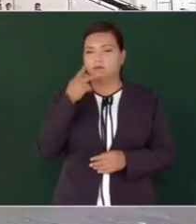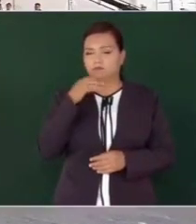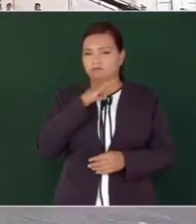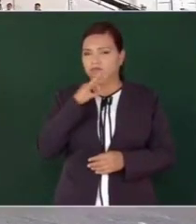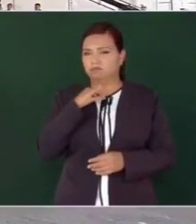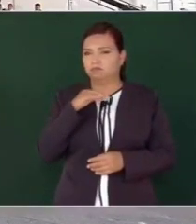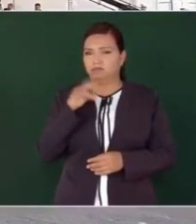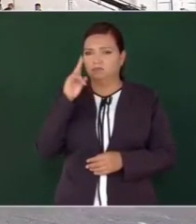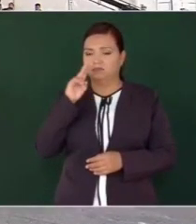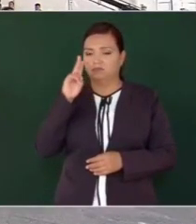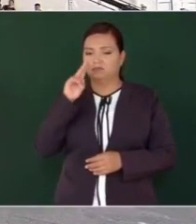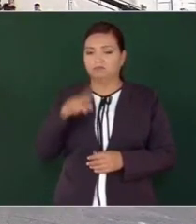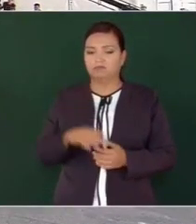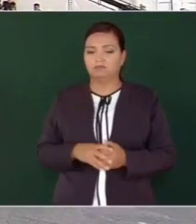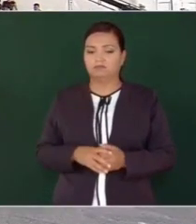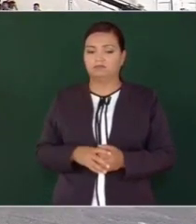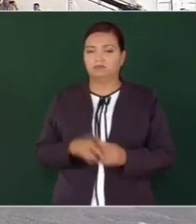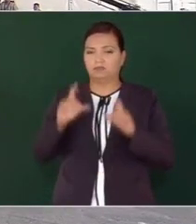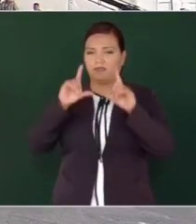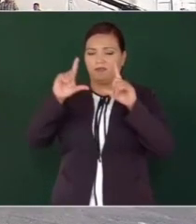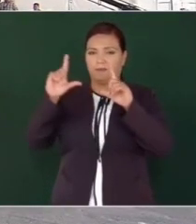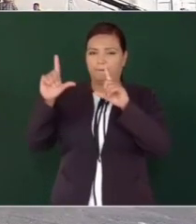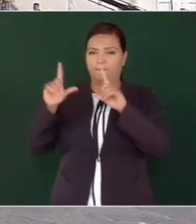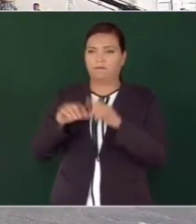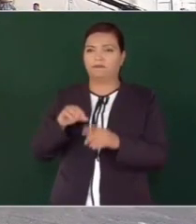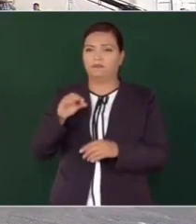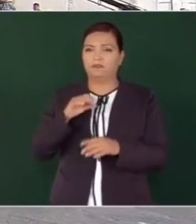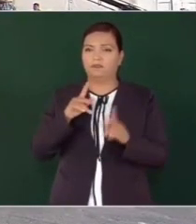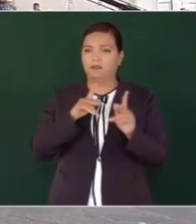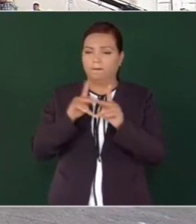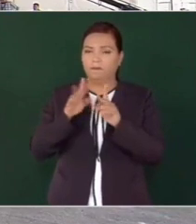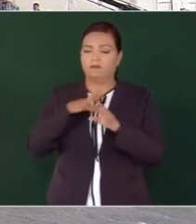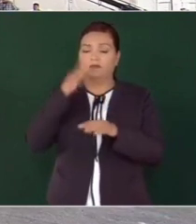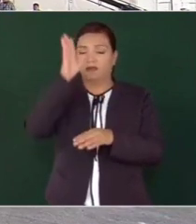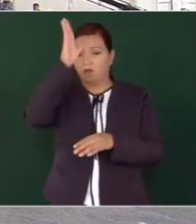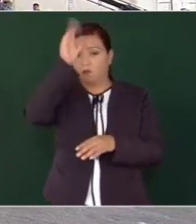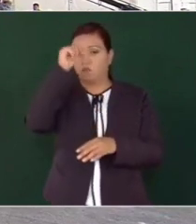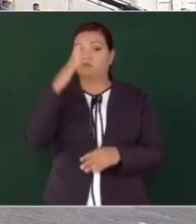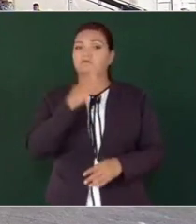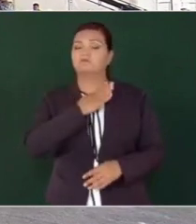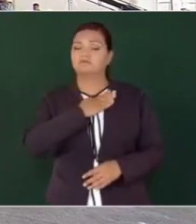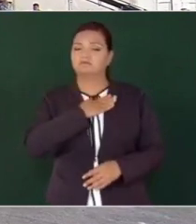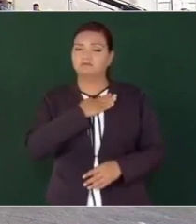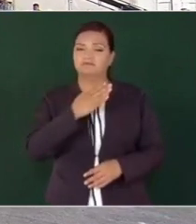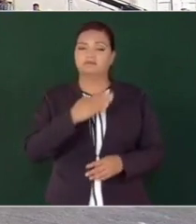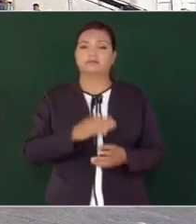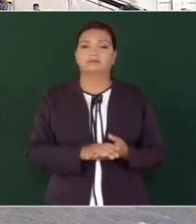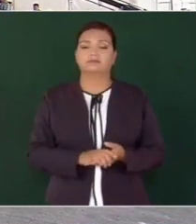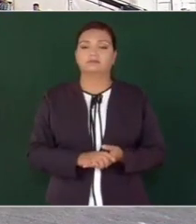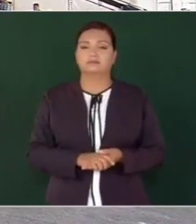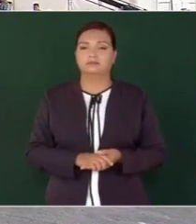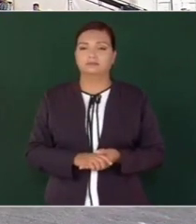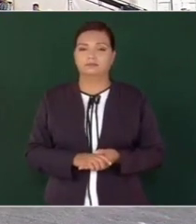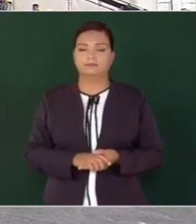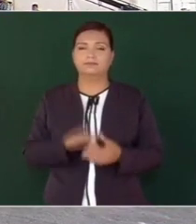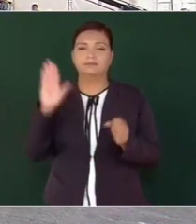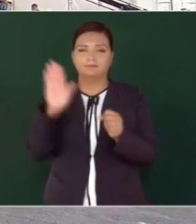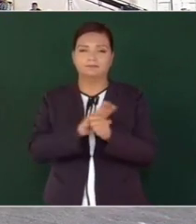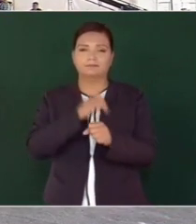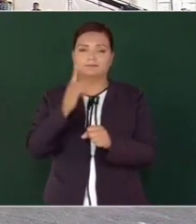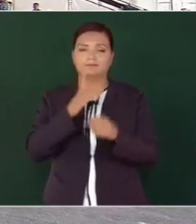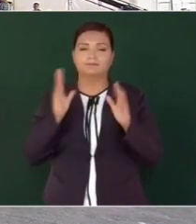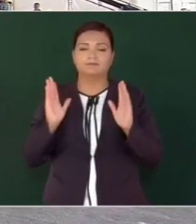Para que… Fue un buen acuerdo, porque